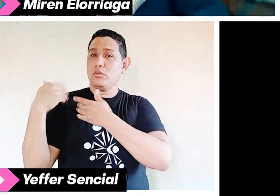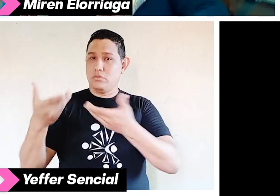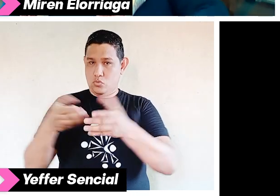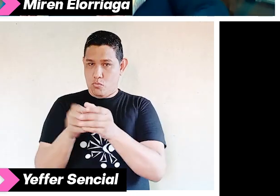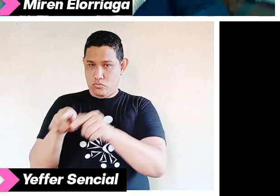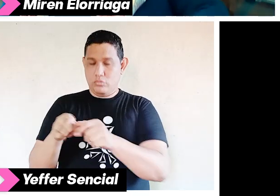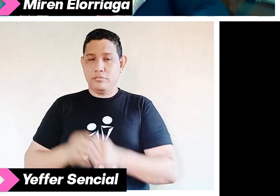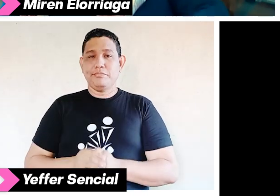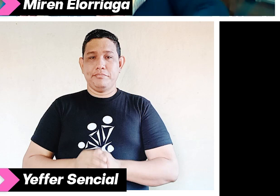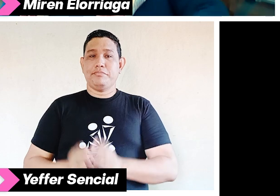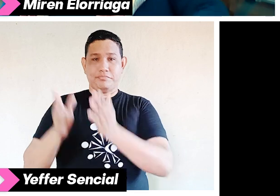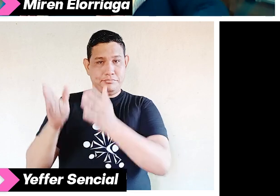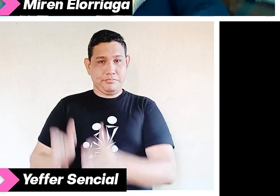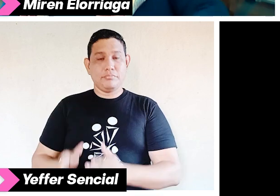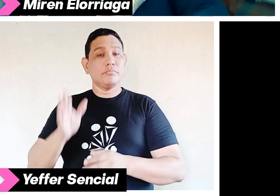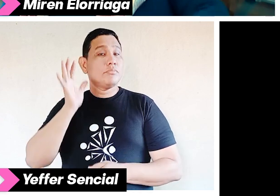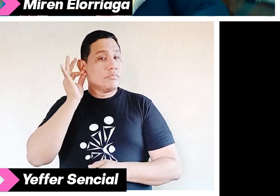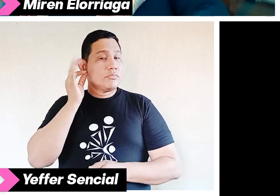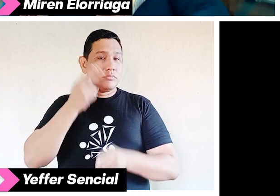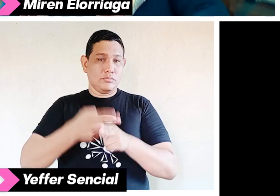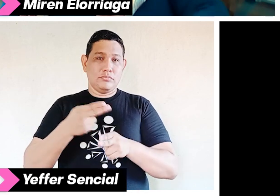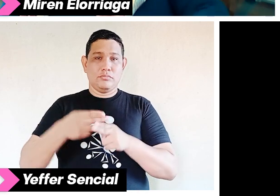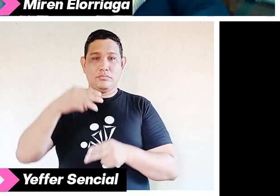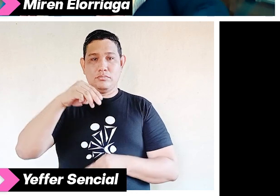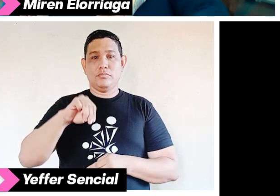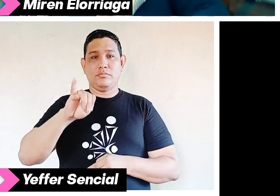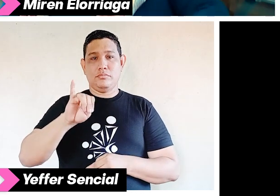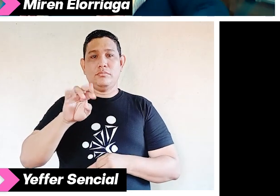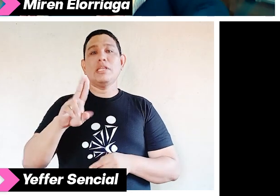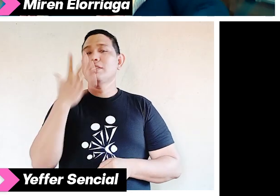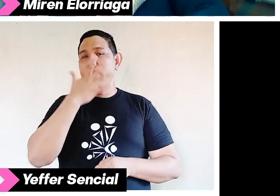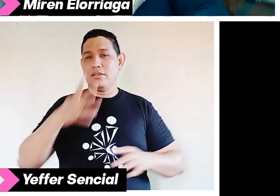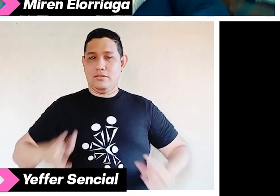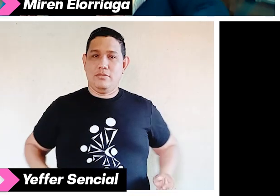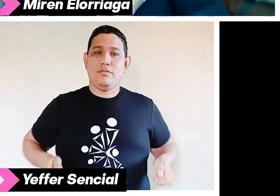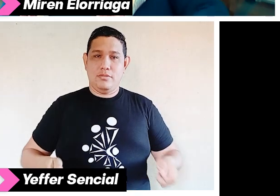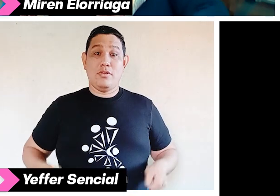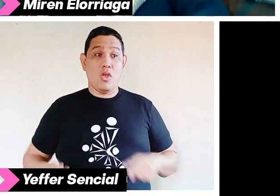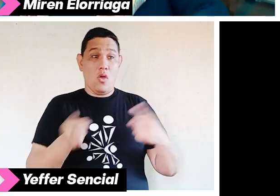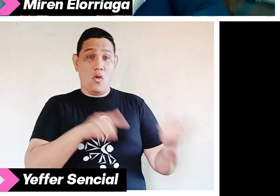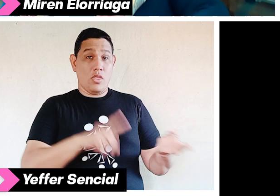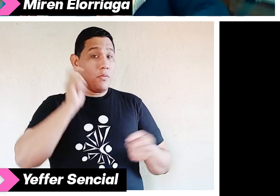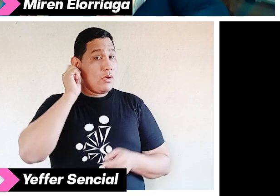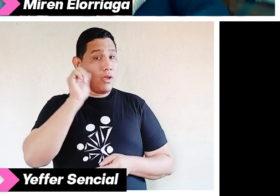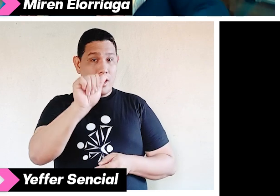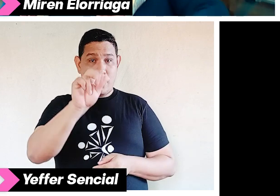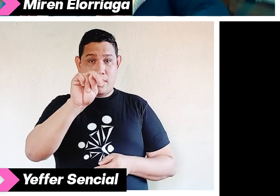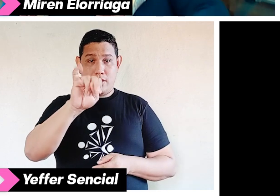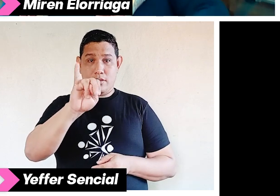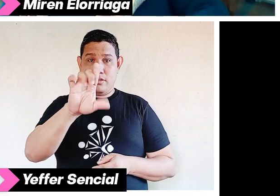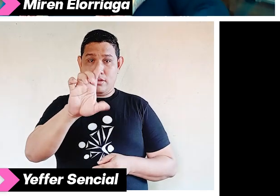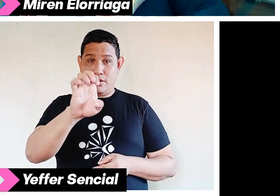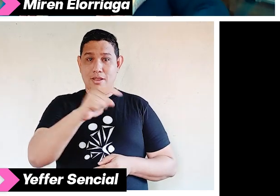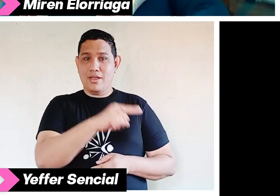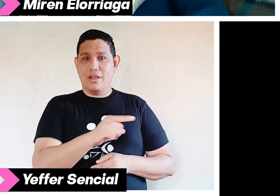Primero tenemos, por un lado, tenemos a profesora Mirena Elorriaga y también tenemos a profesora Anile Carrullo, quienes se van a presentar y después comenzamos con esta entrevista.